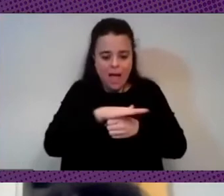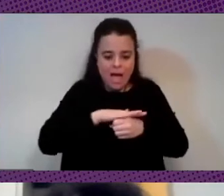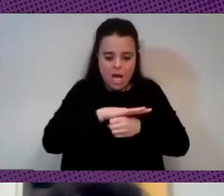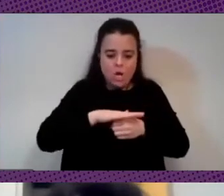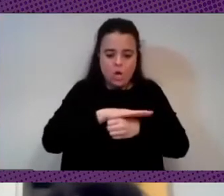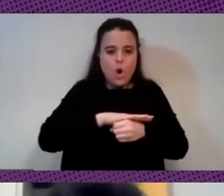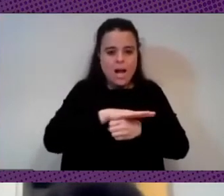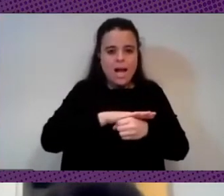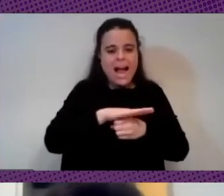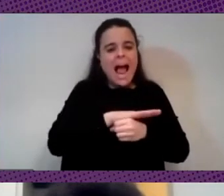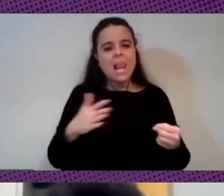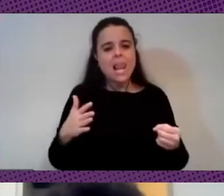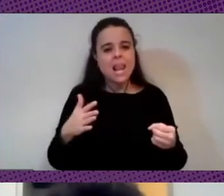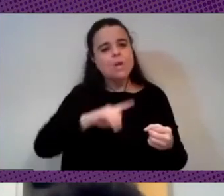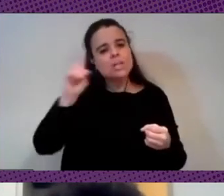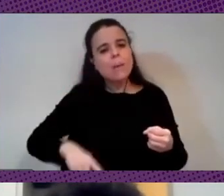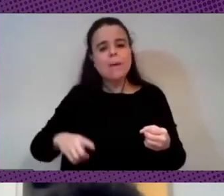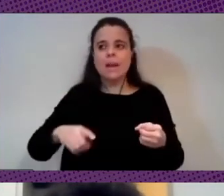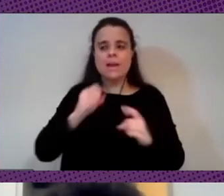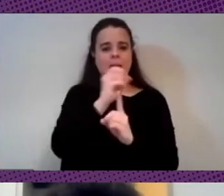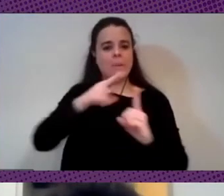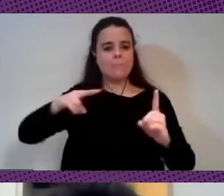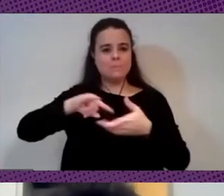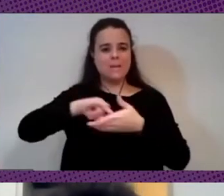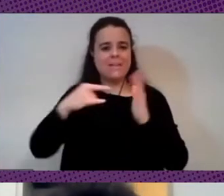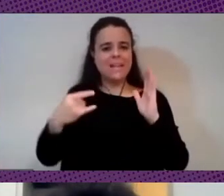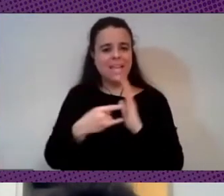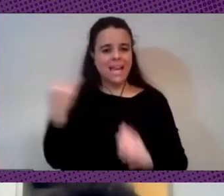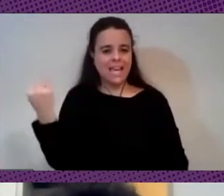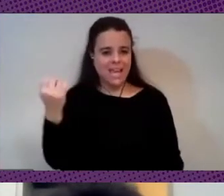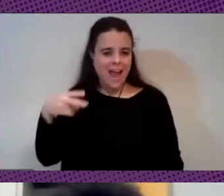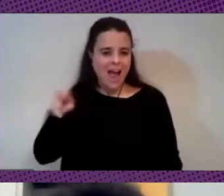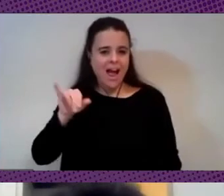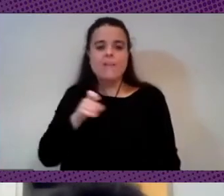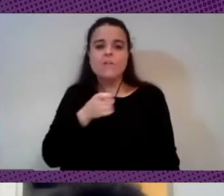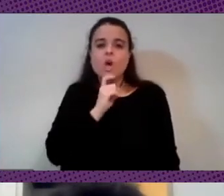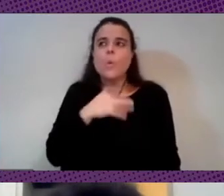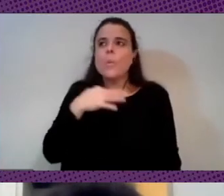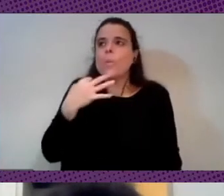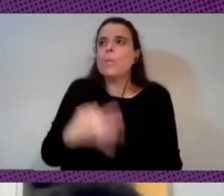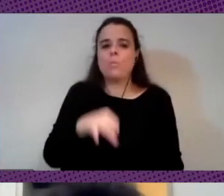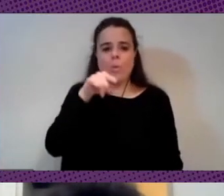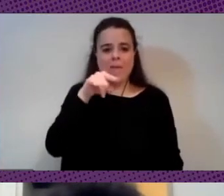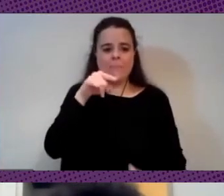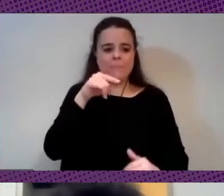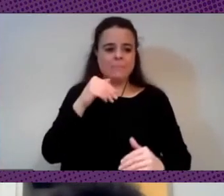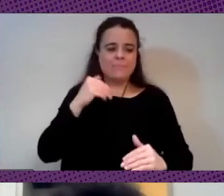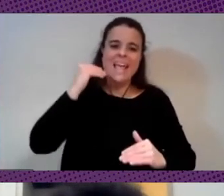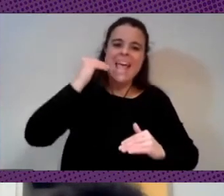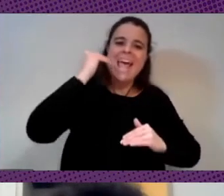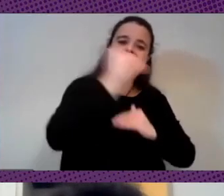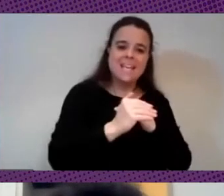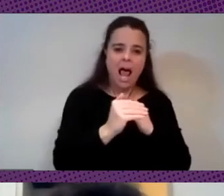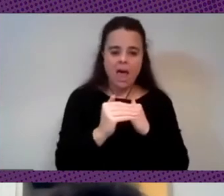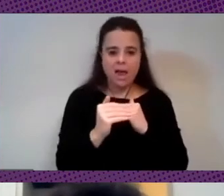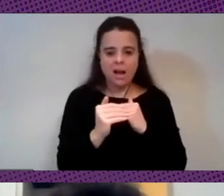también desde esa perspectiva técnica que te puede dar Javi cómo se pueden crecer esas alternativas cómo se pueden escalar y luego cómo se puede